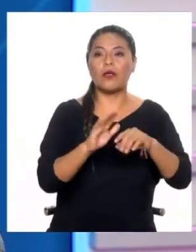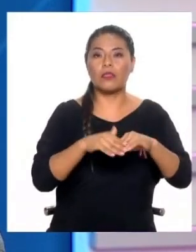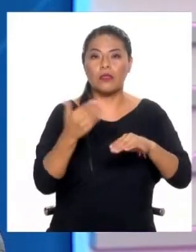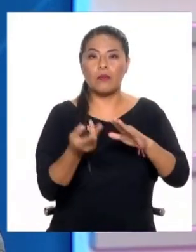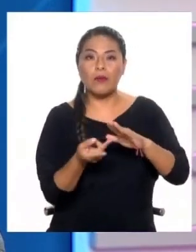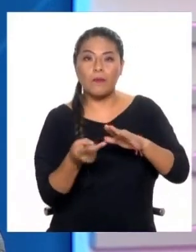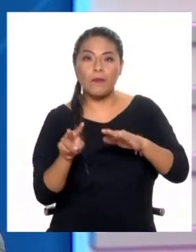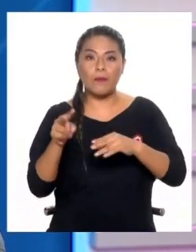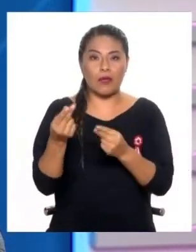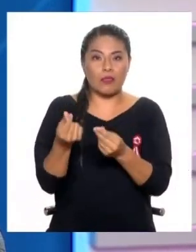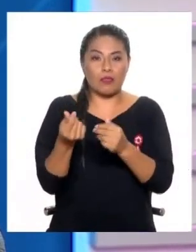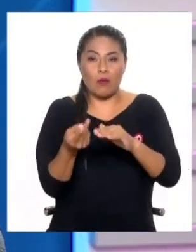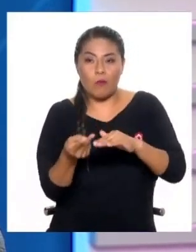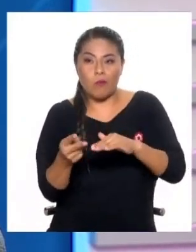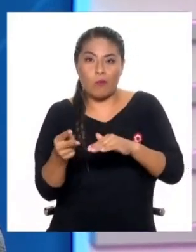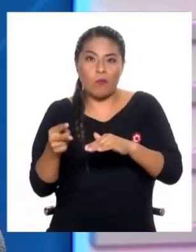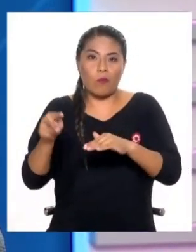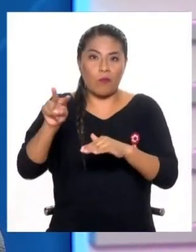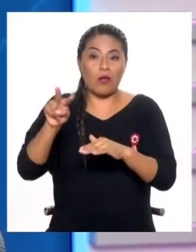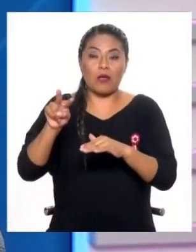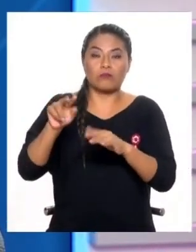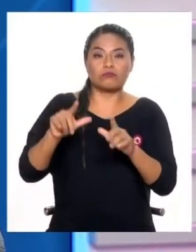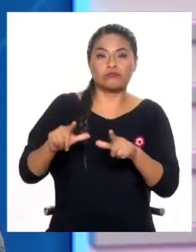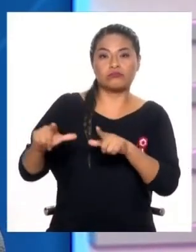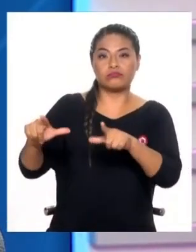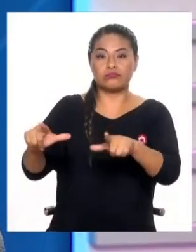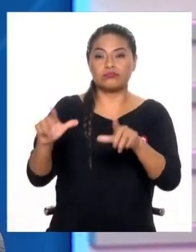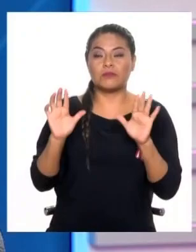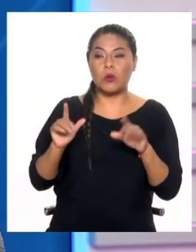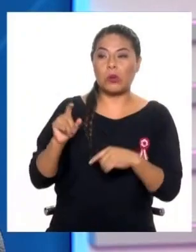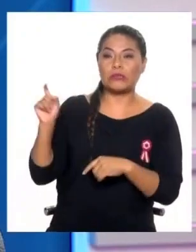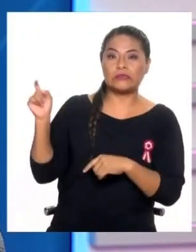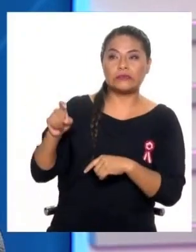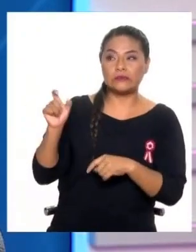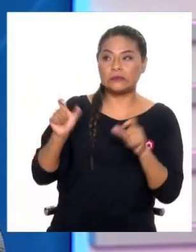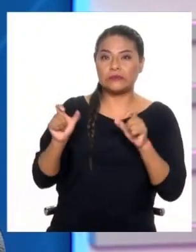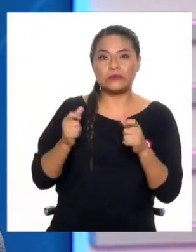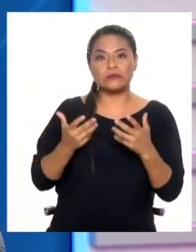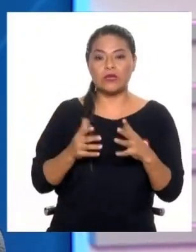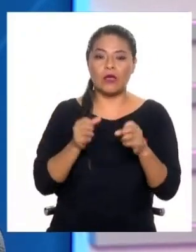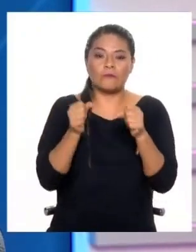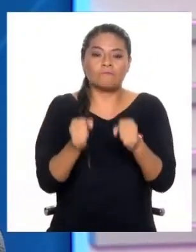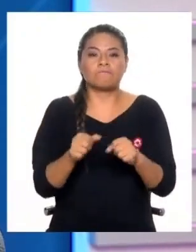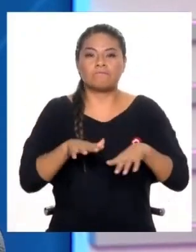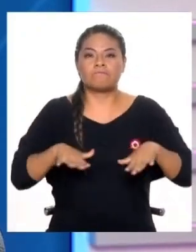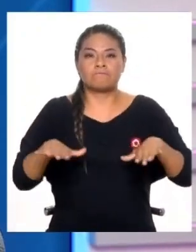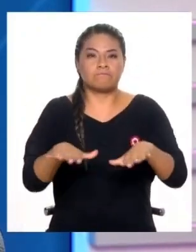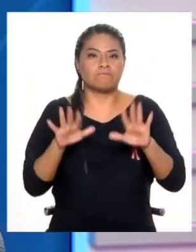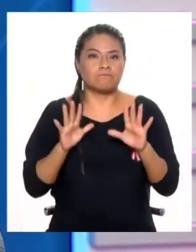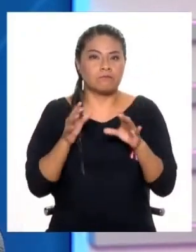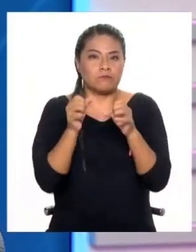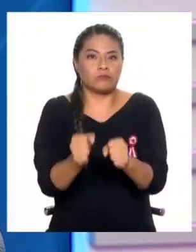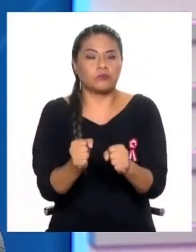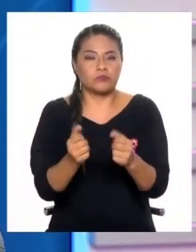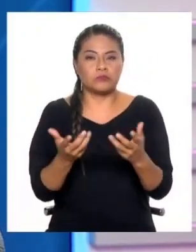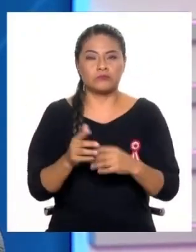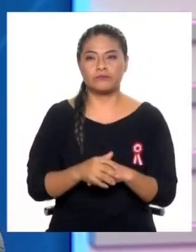O eventualmente, como hemos mencionado, por necesidad las personas se asientan en lugares, como puede ser por ejemplo